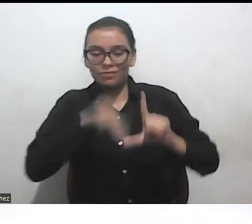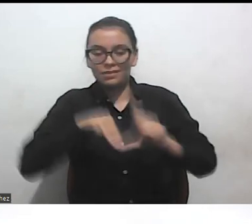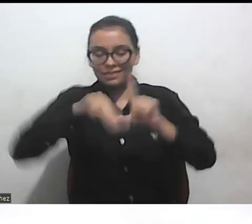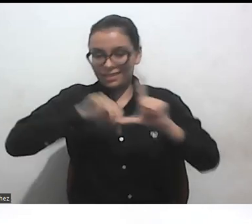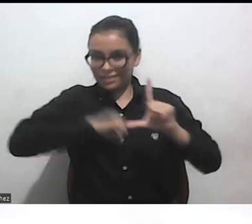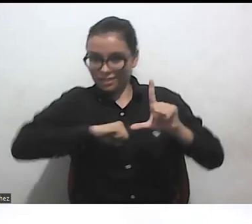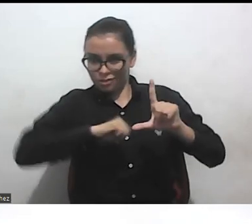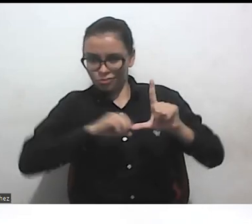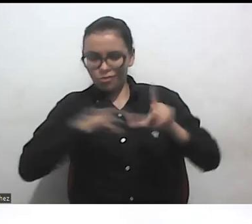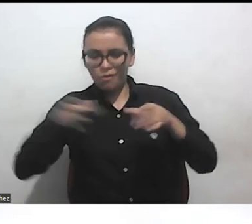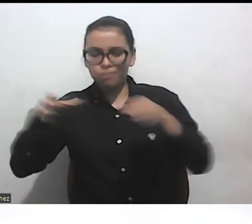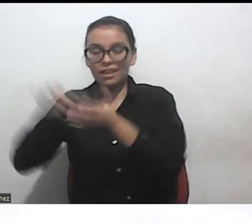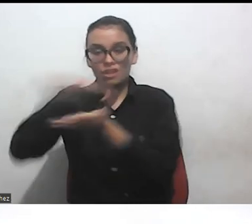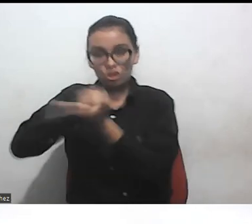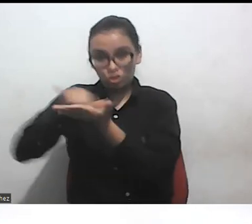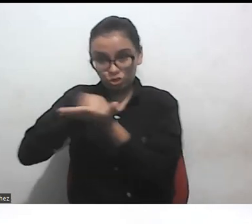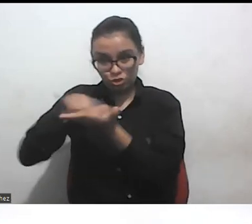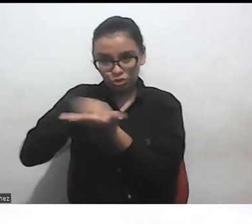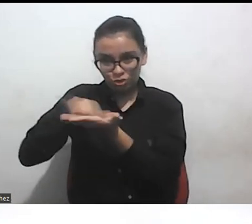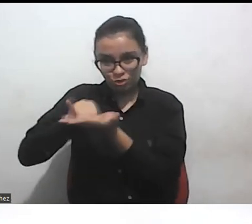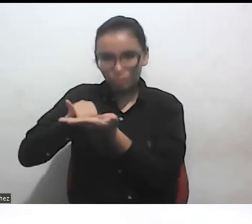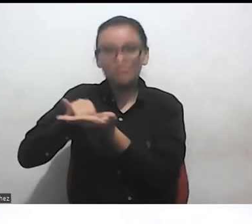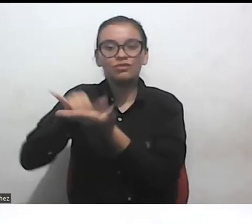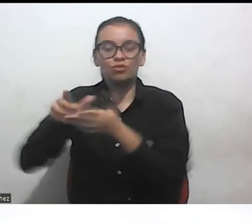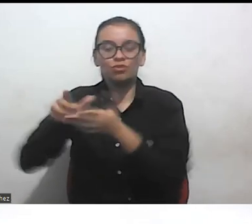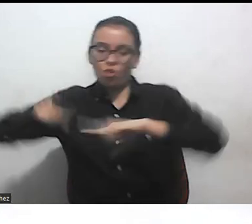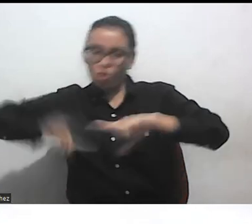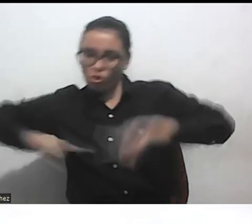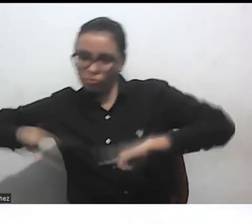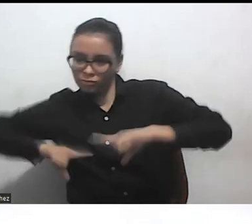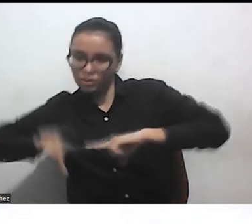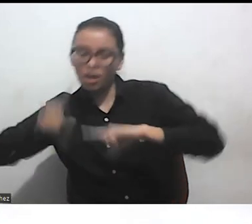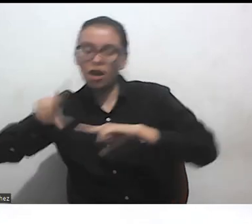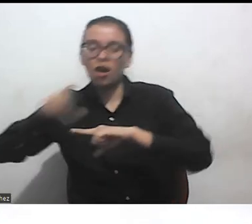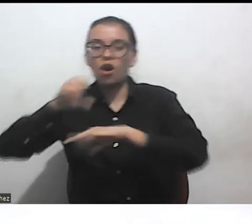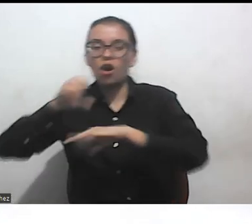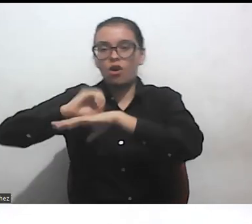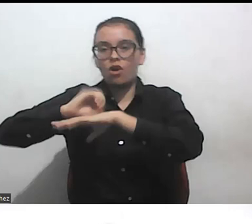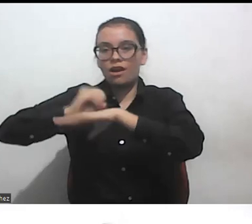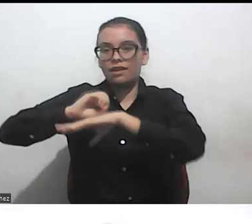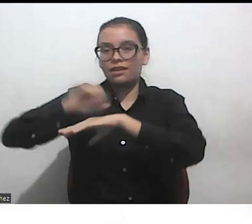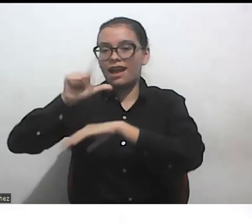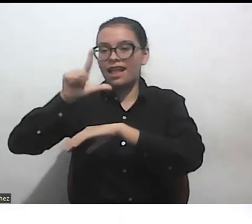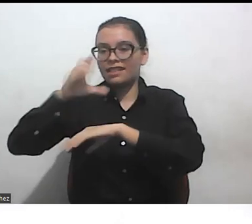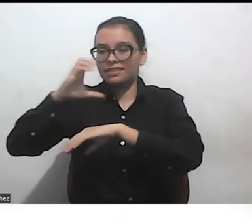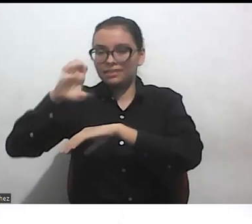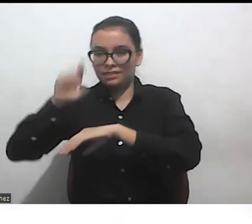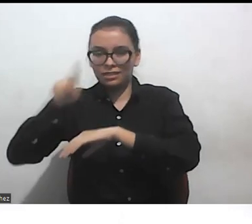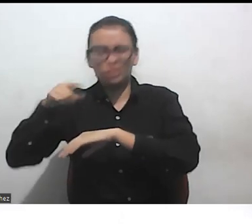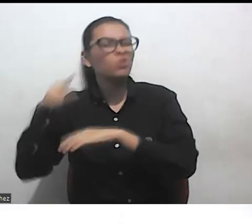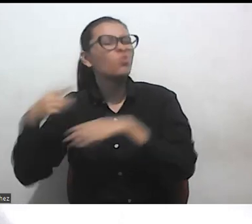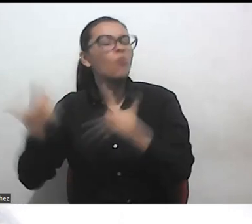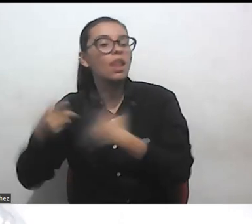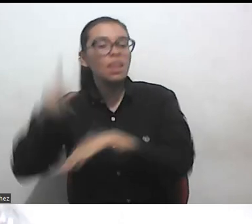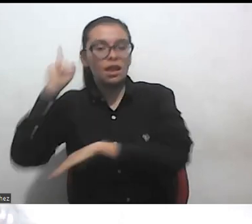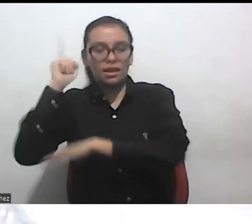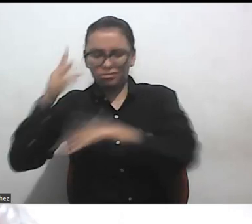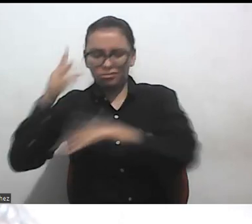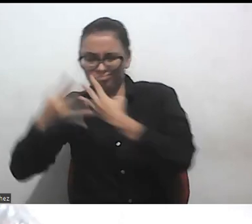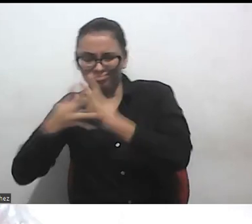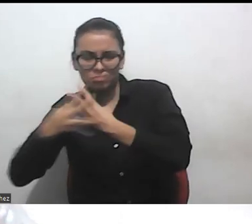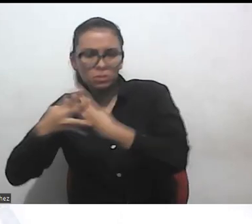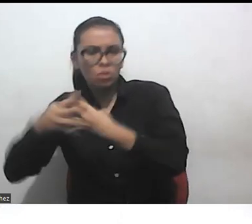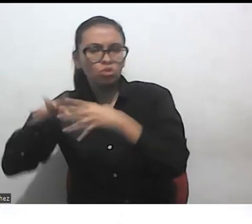Estado de New York. Es coordinadora de la organización ALCE, Abolición de Lógicas de Castigo y Encierro. Y directora de